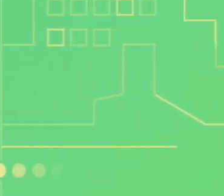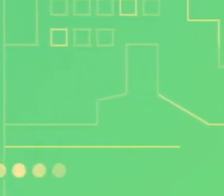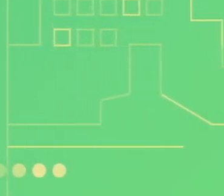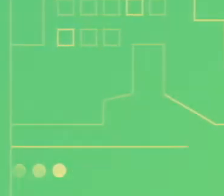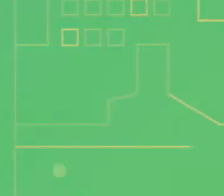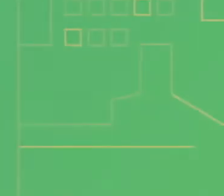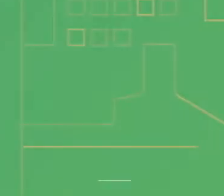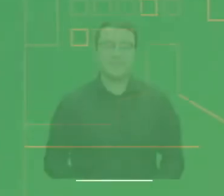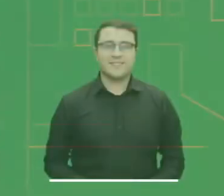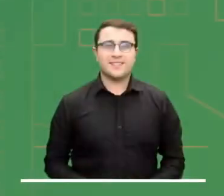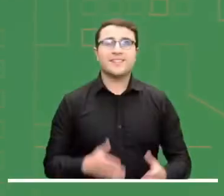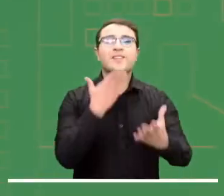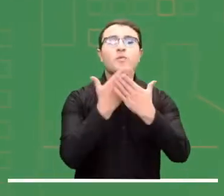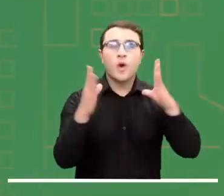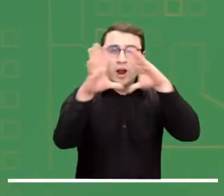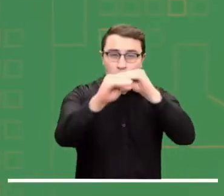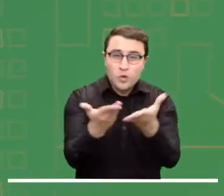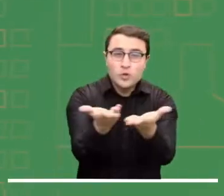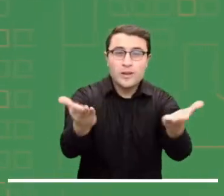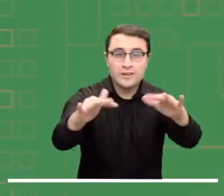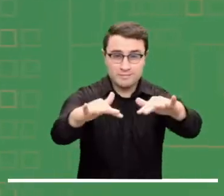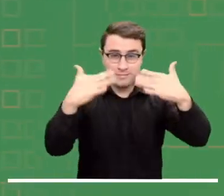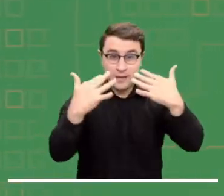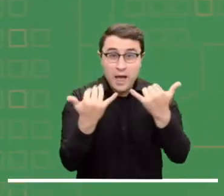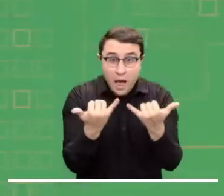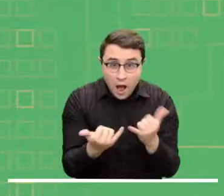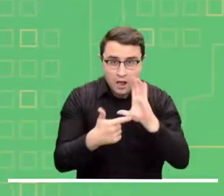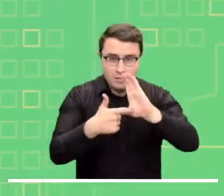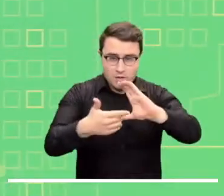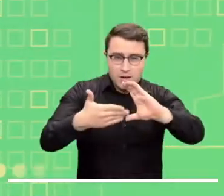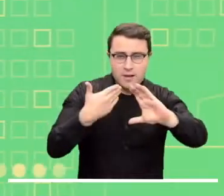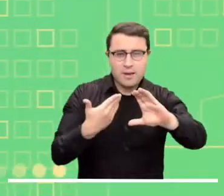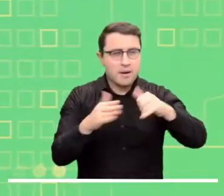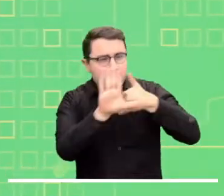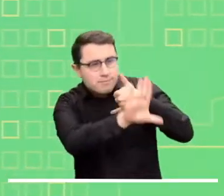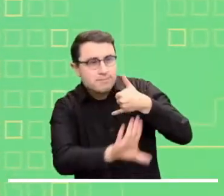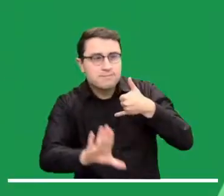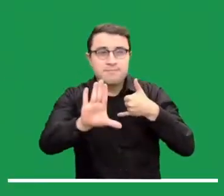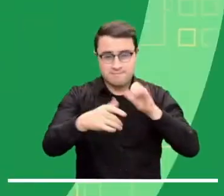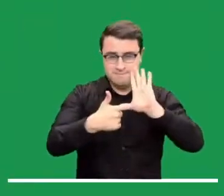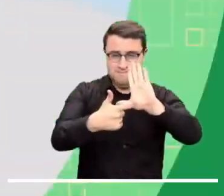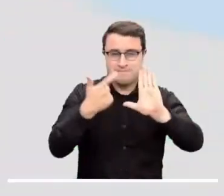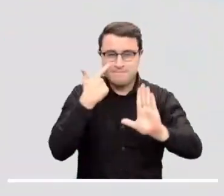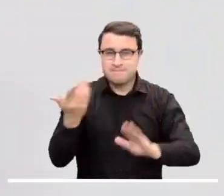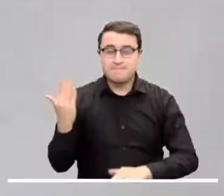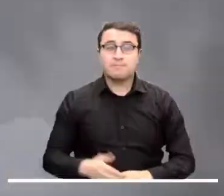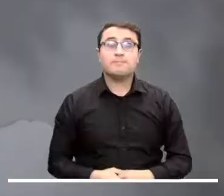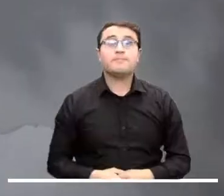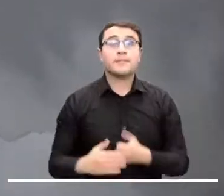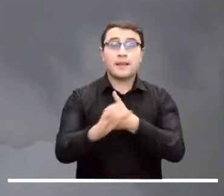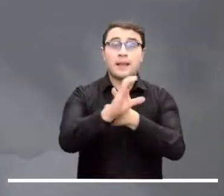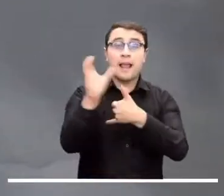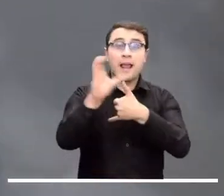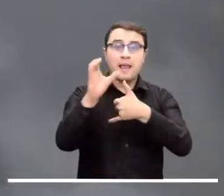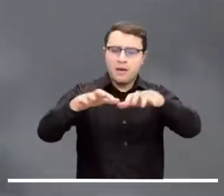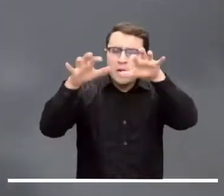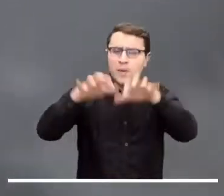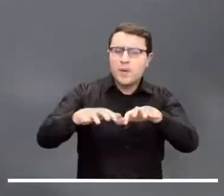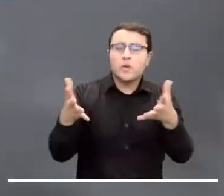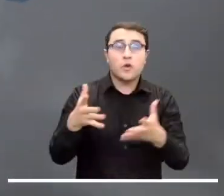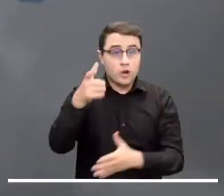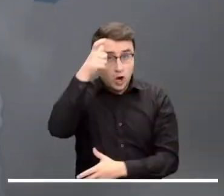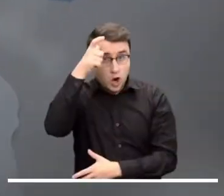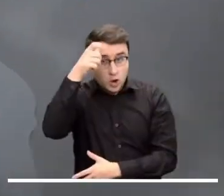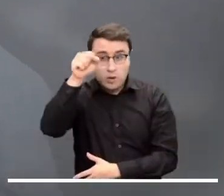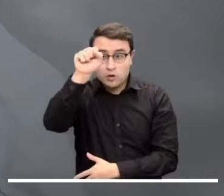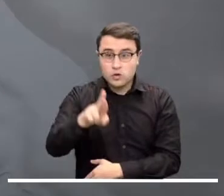Buenas noches para toda nuestra audiencia. A continuación les presentamos la más reciente actualización del pronóstico del tiempo. A pesar